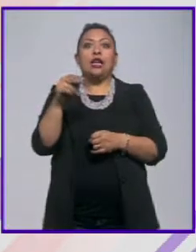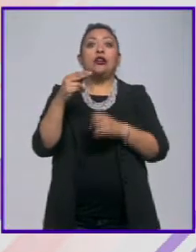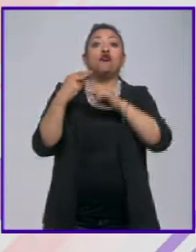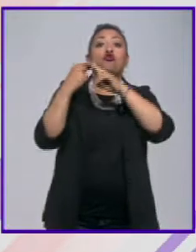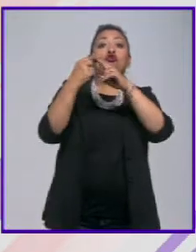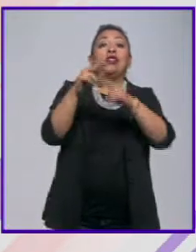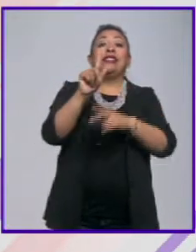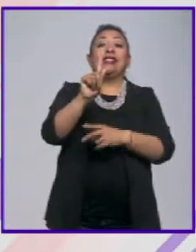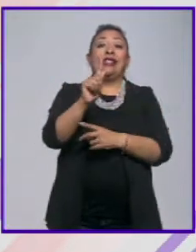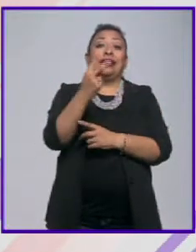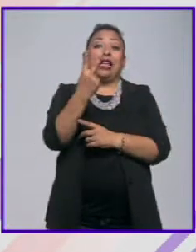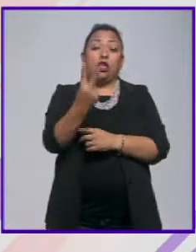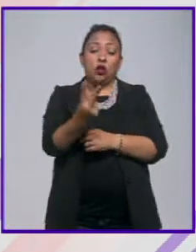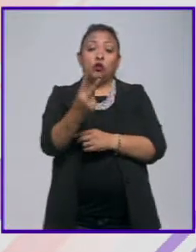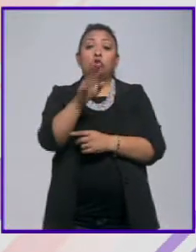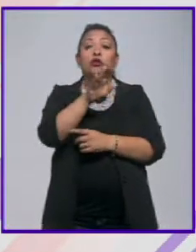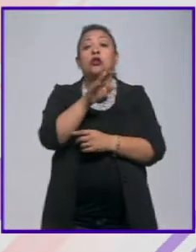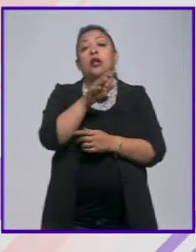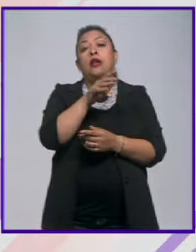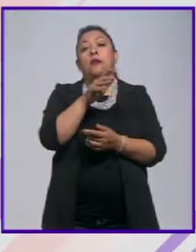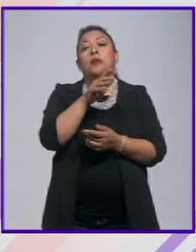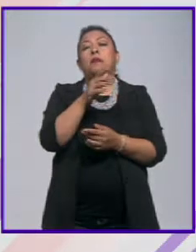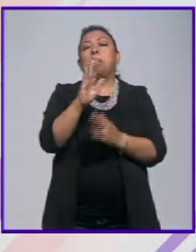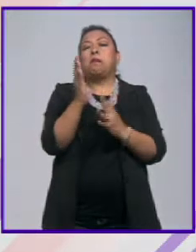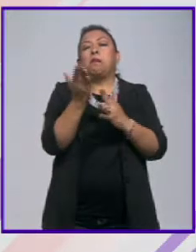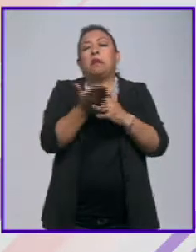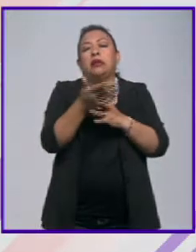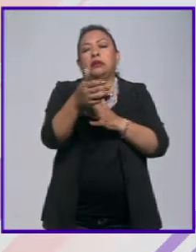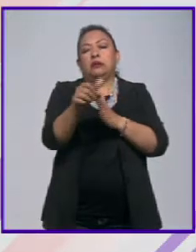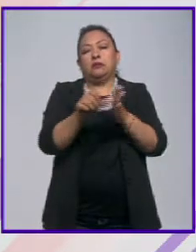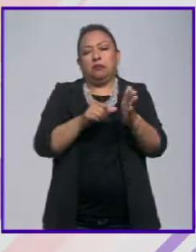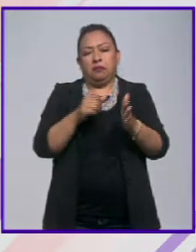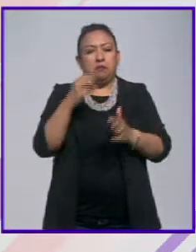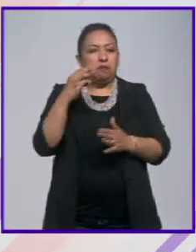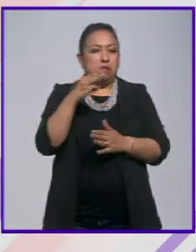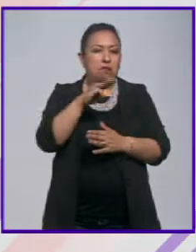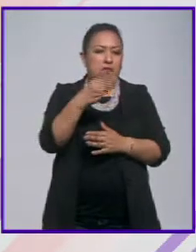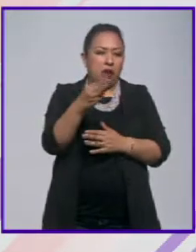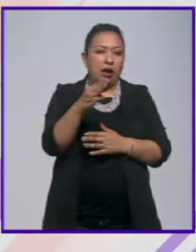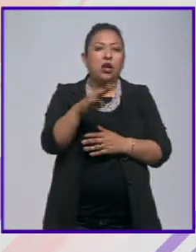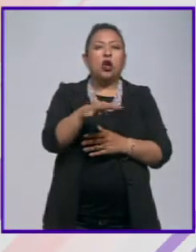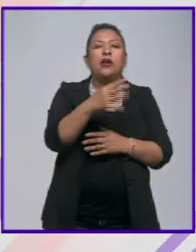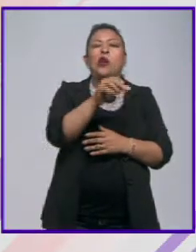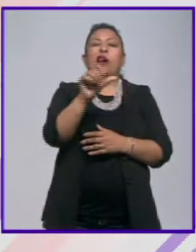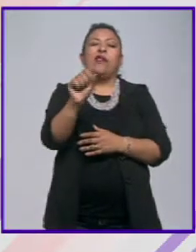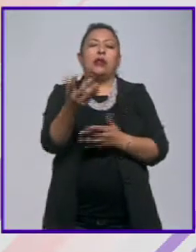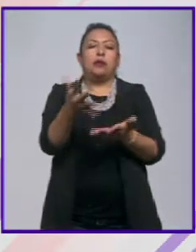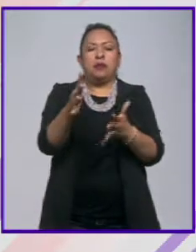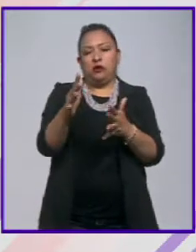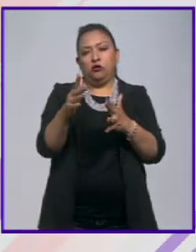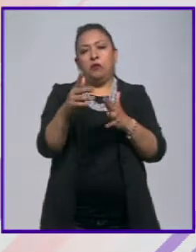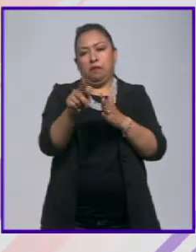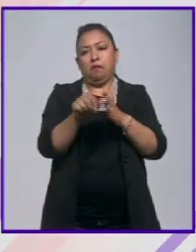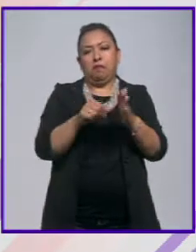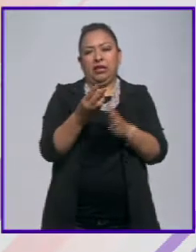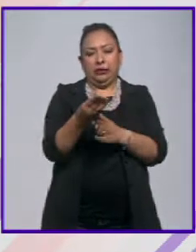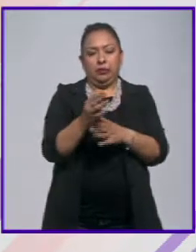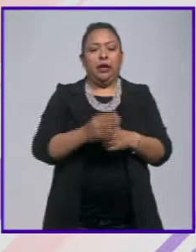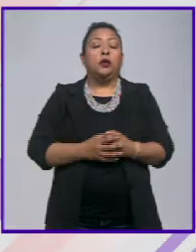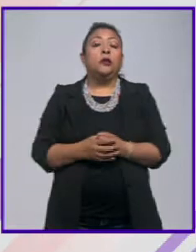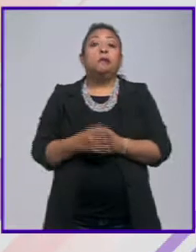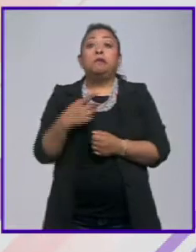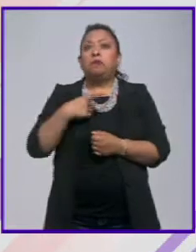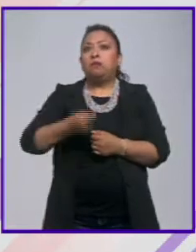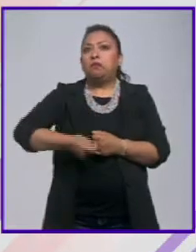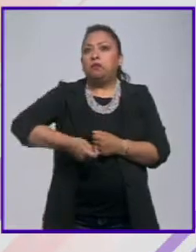72. Se va a realizar a mediados de mayo, creo que del 14 al 20, por ahí de mayo. Y, bueno, pues